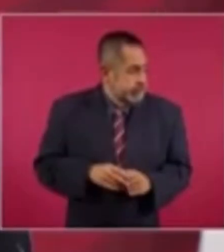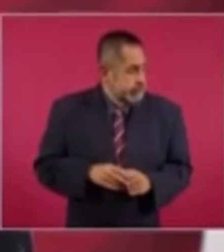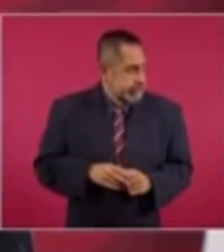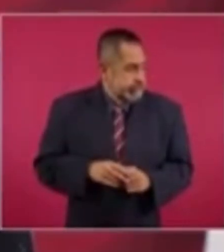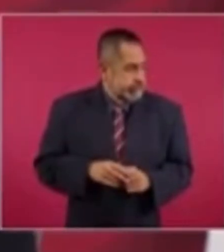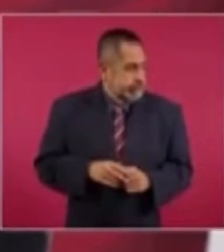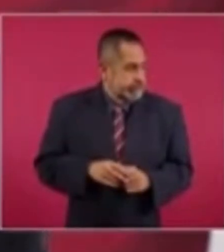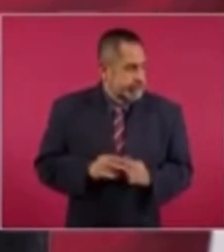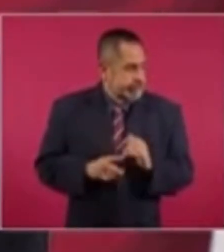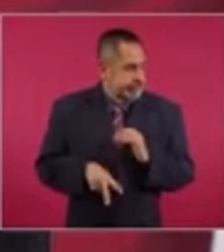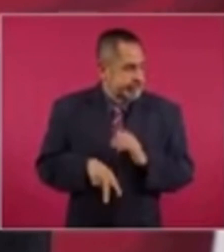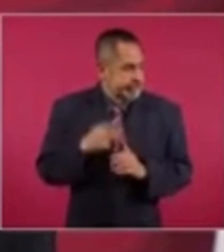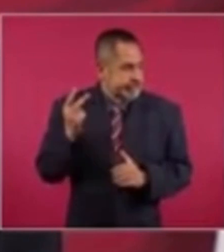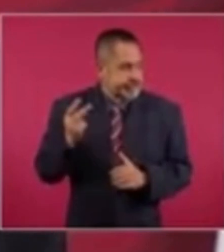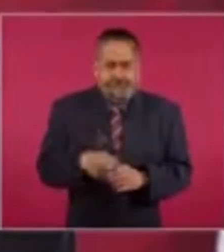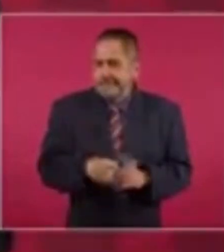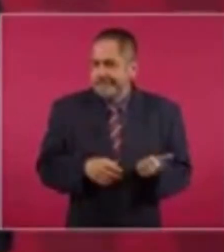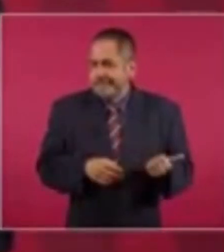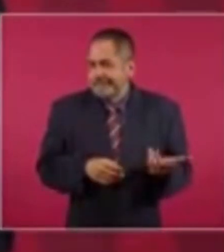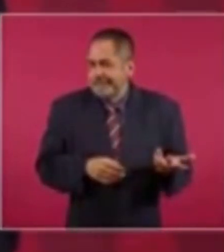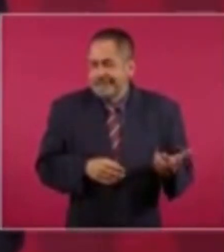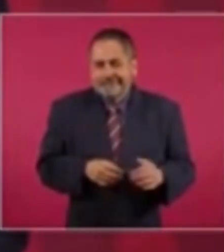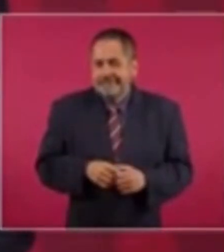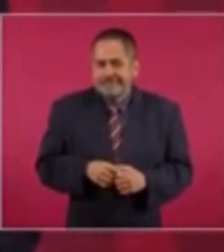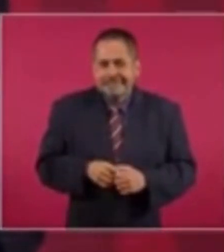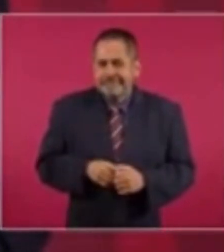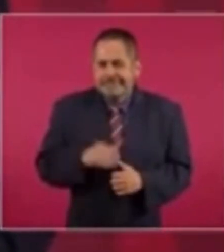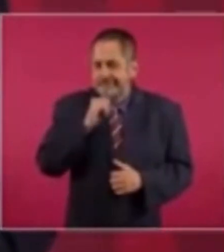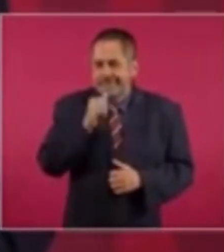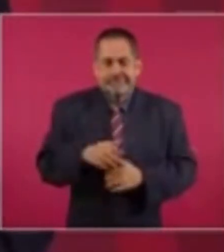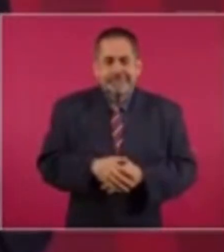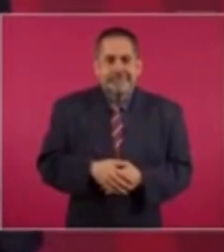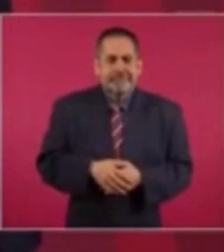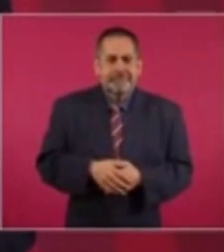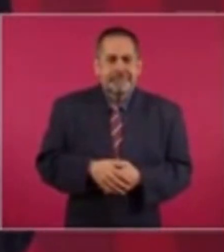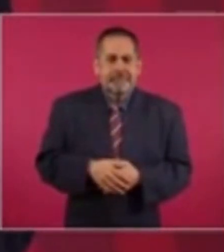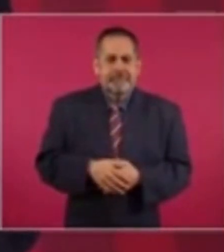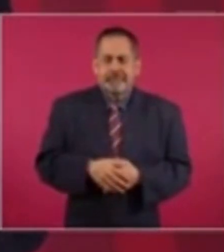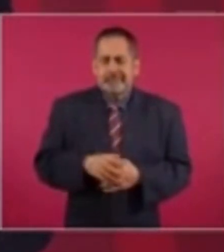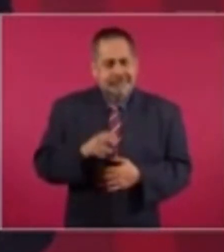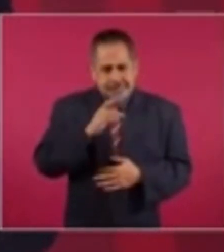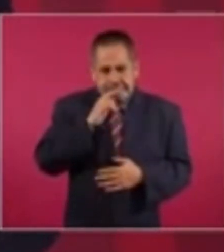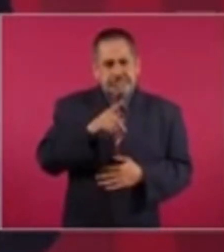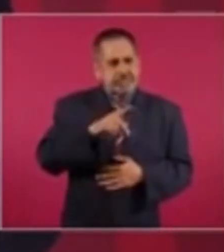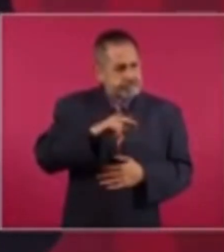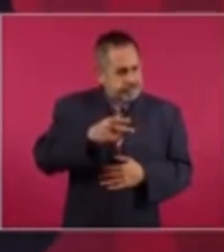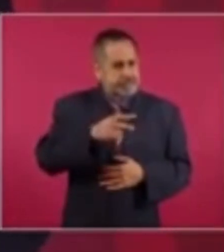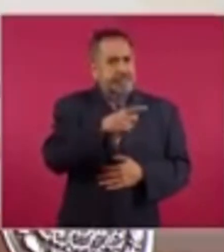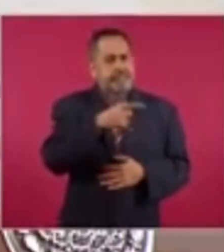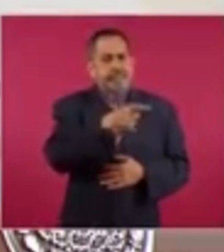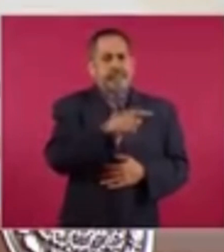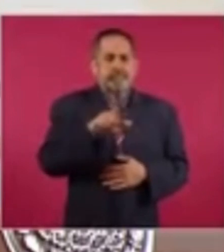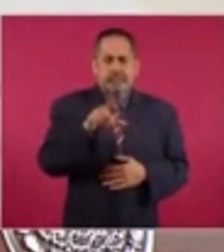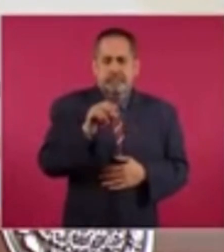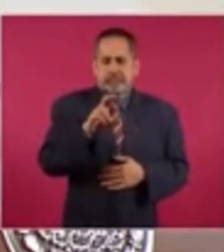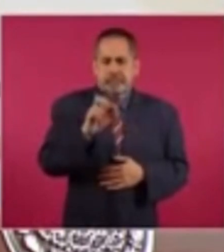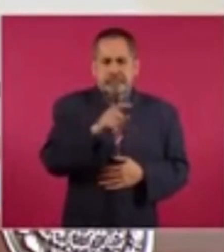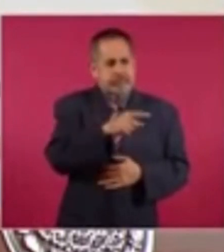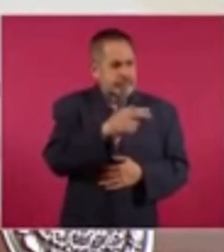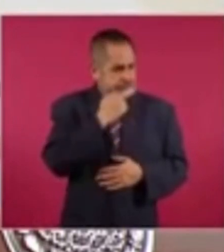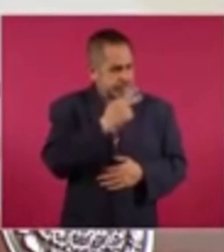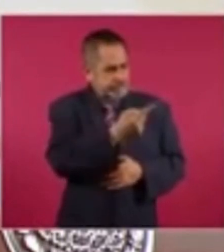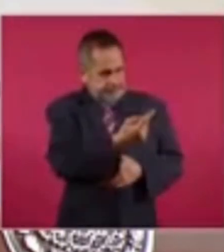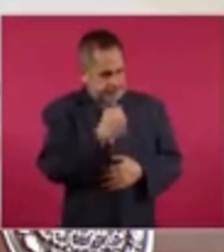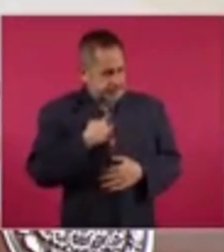sería más importante que Loret nos contara la historia